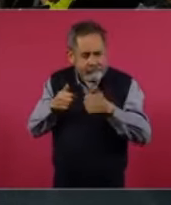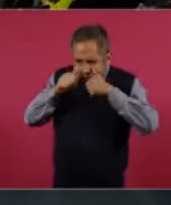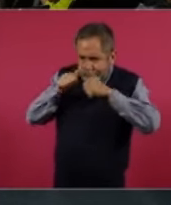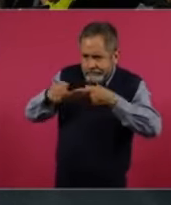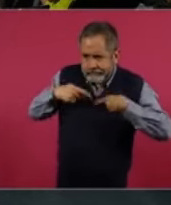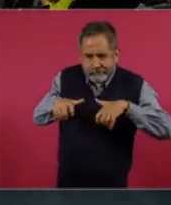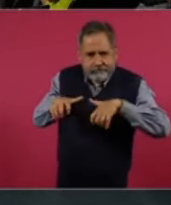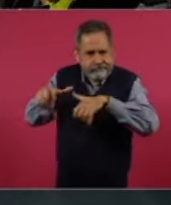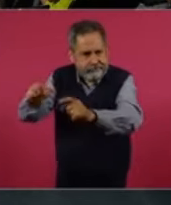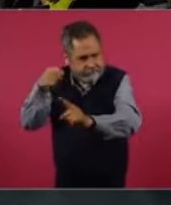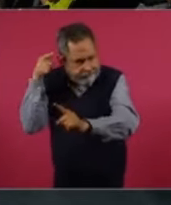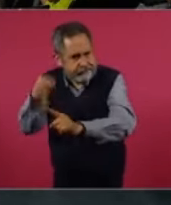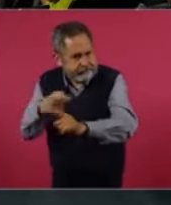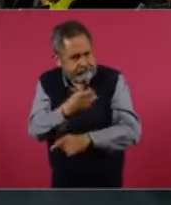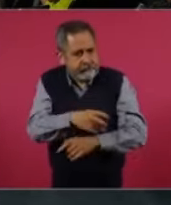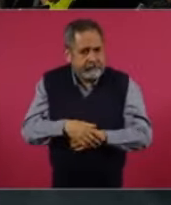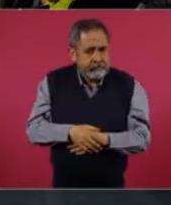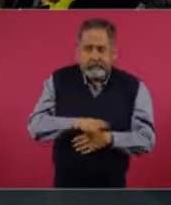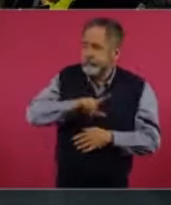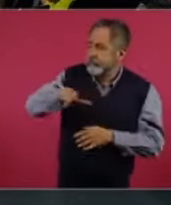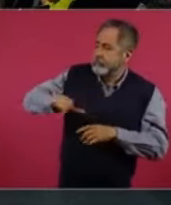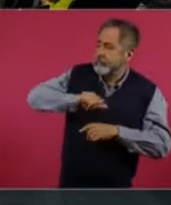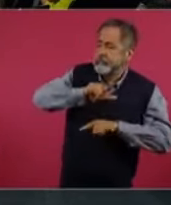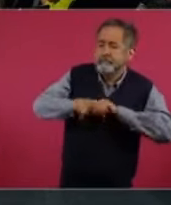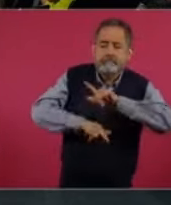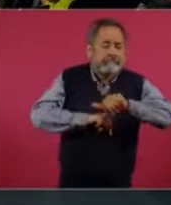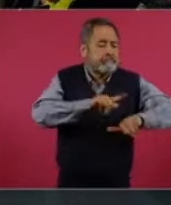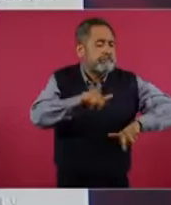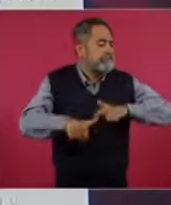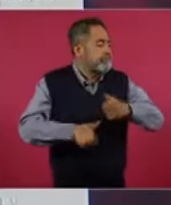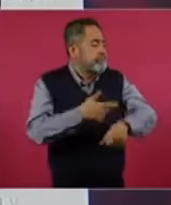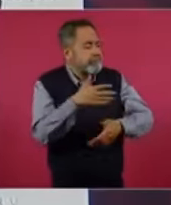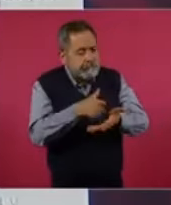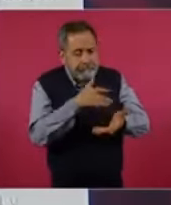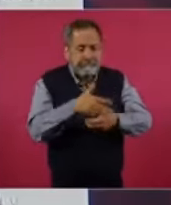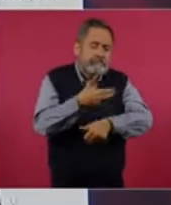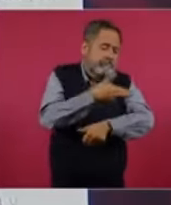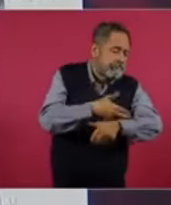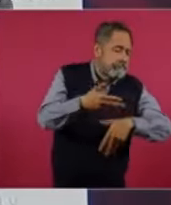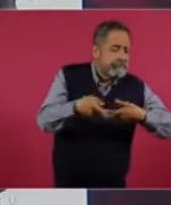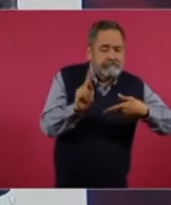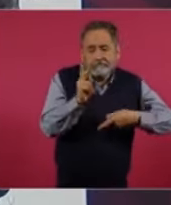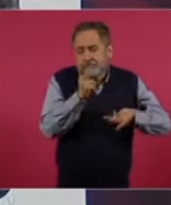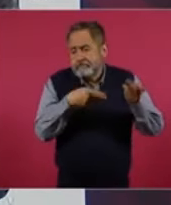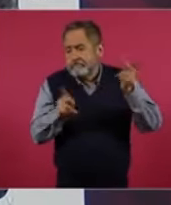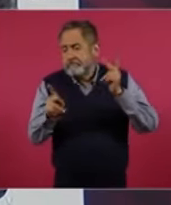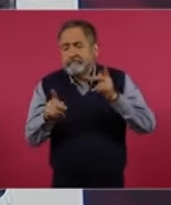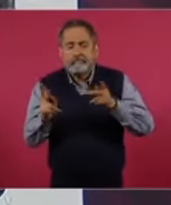al ciudadano, al pueblo, a la persona.